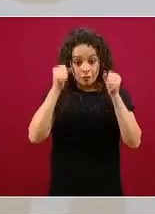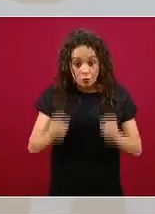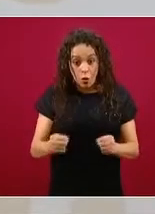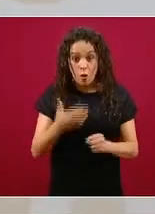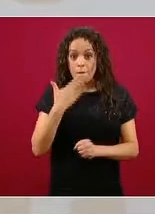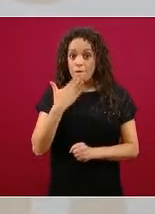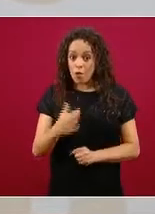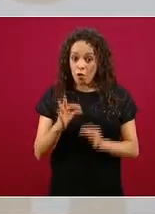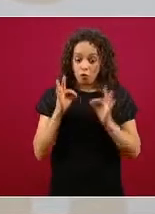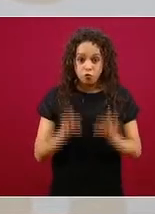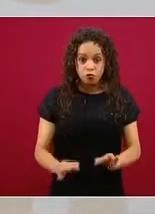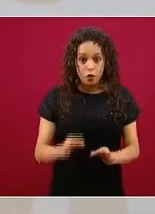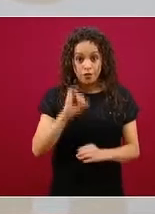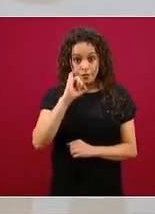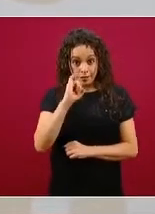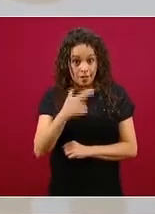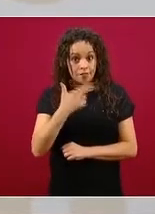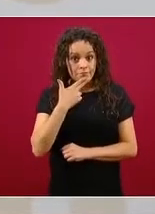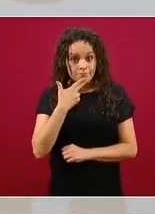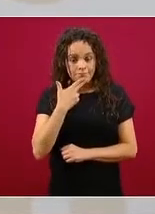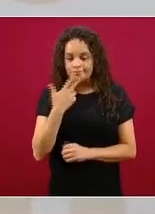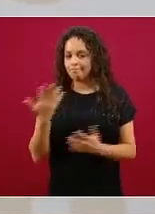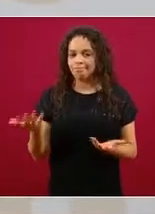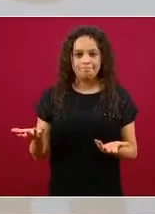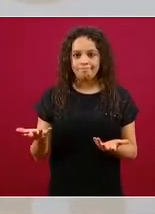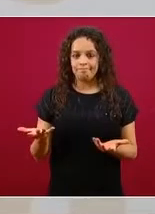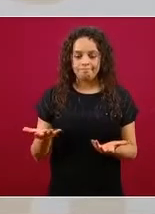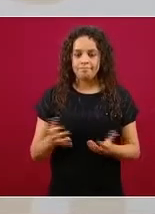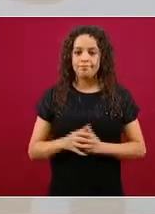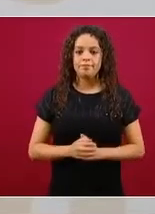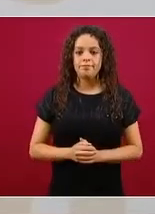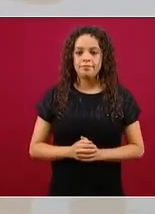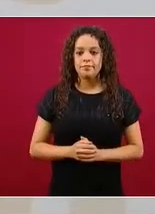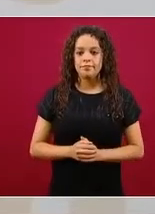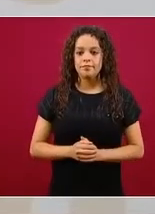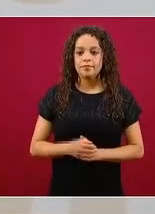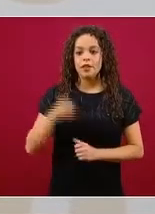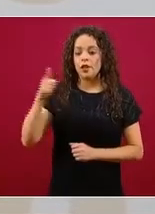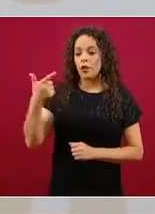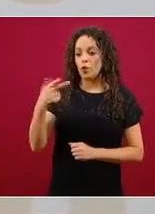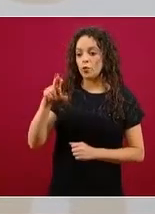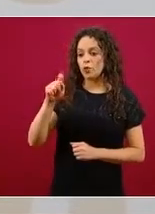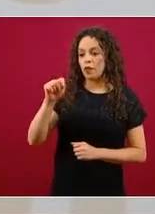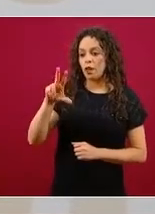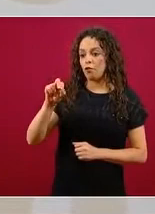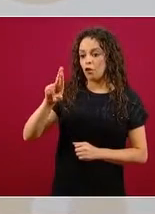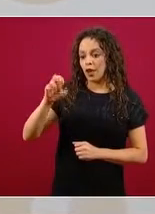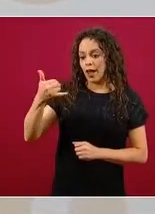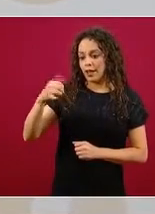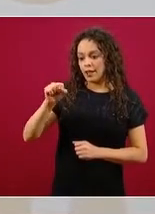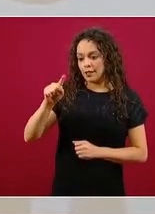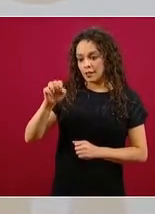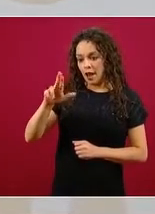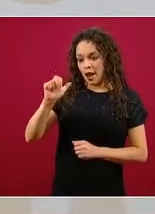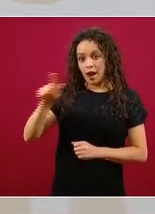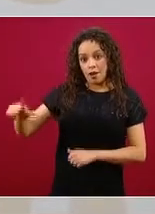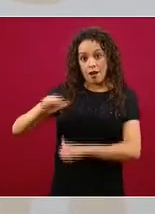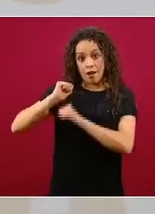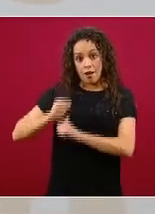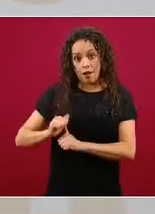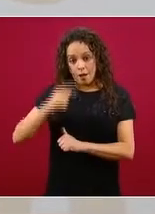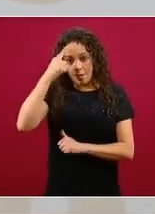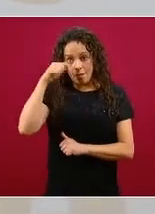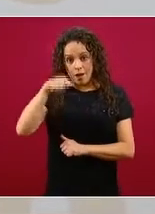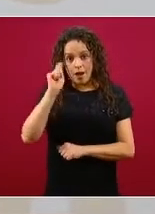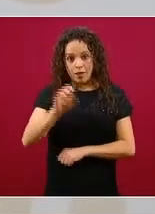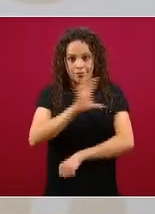y este es el Estado. Y el doctor Gustavo Reyes Terán, quien está a cargo de coordinar la creación de la guía, dice que